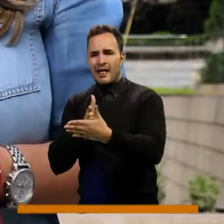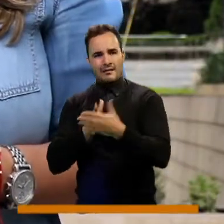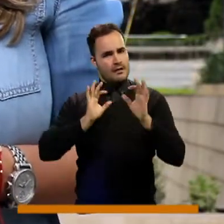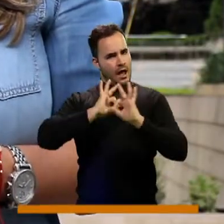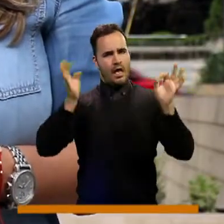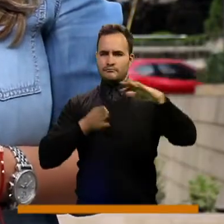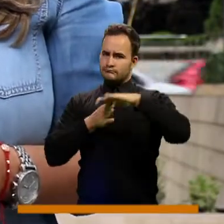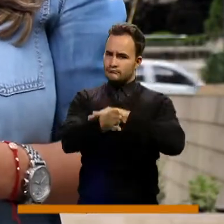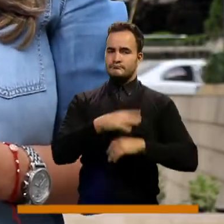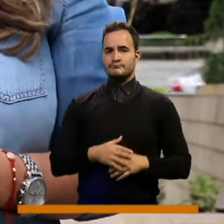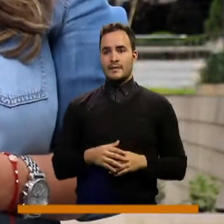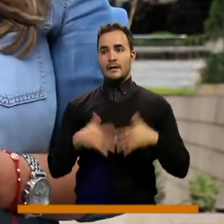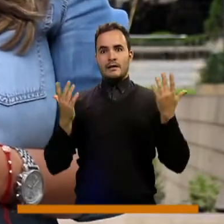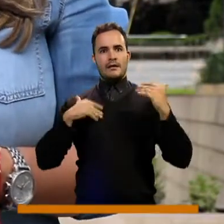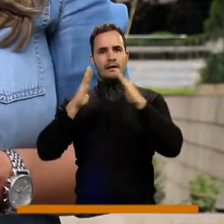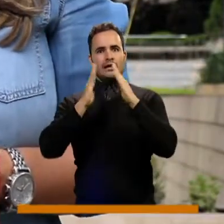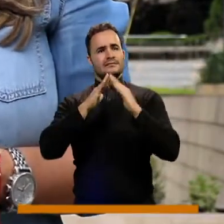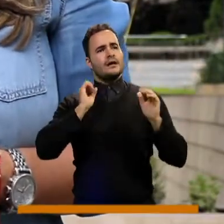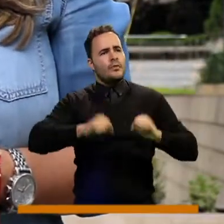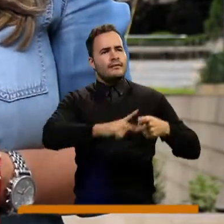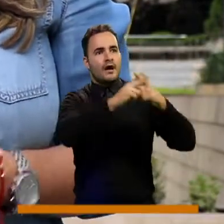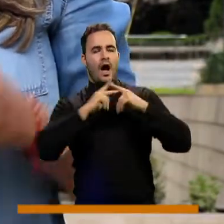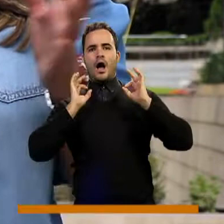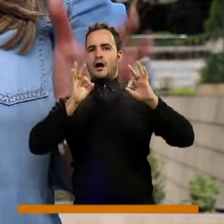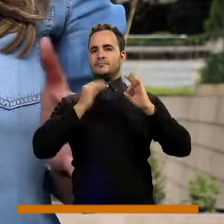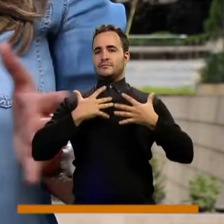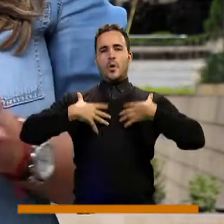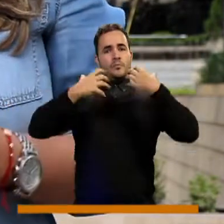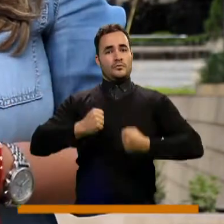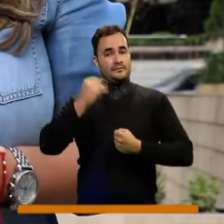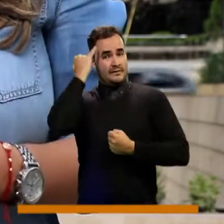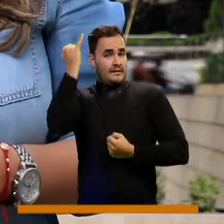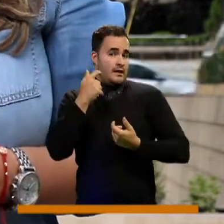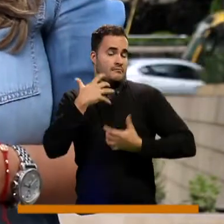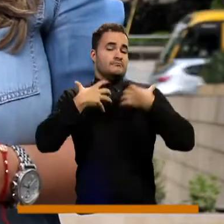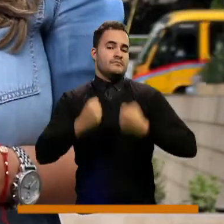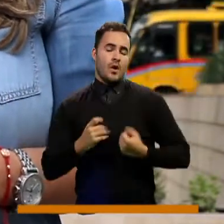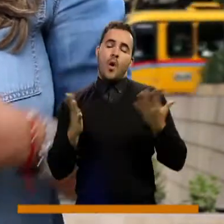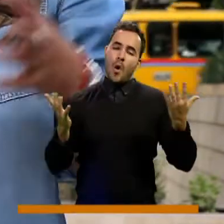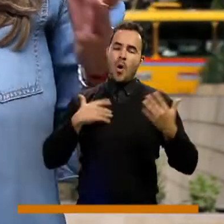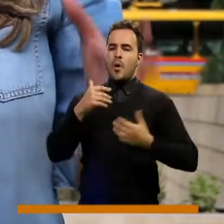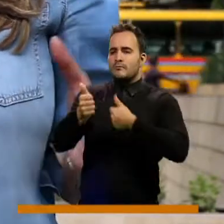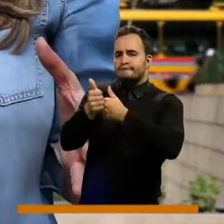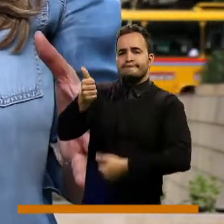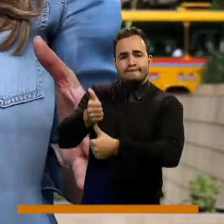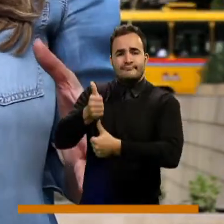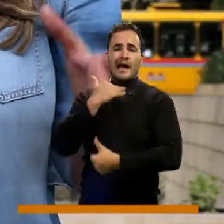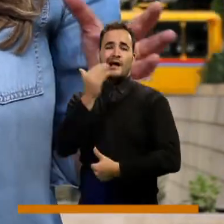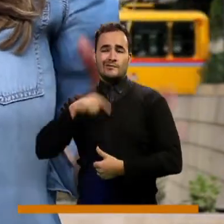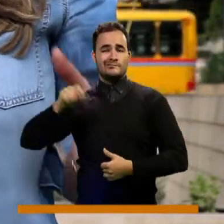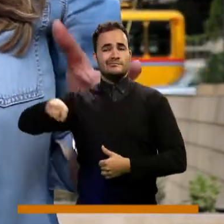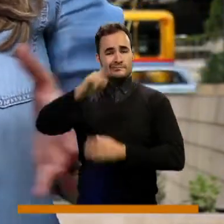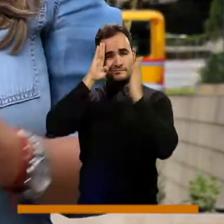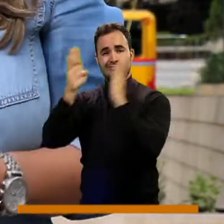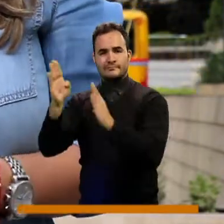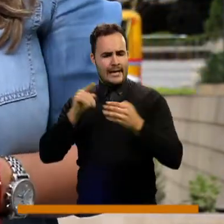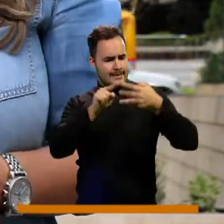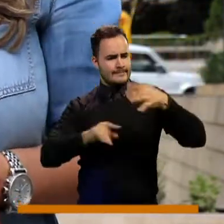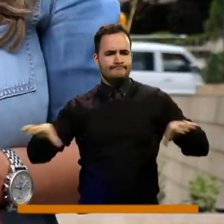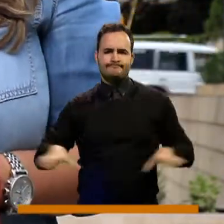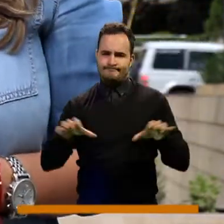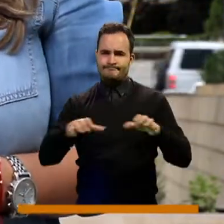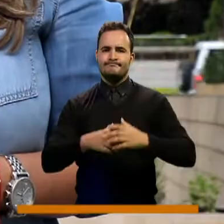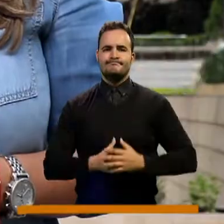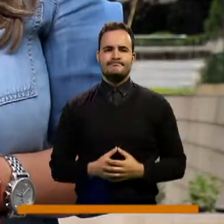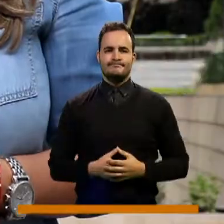calidad y accesibles, más vivienda nueva también para que ellos puedan acceder y sobre todo los programas de asistencia social y comunitaria